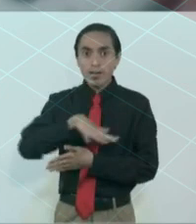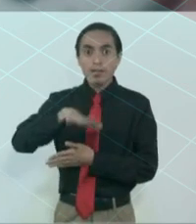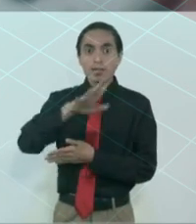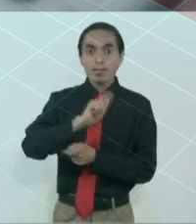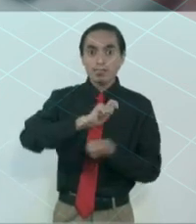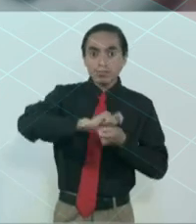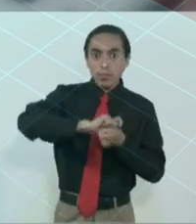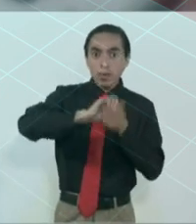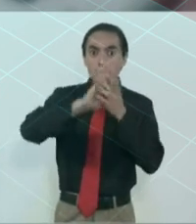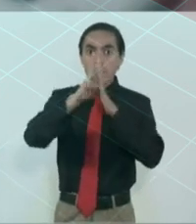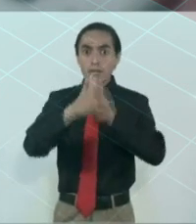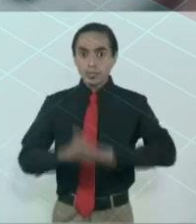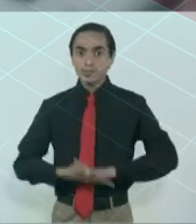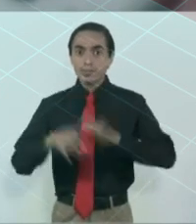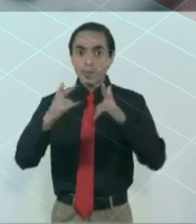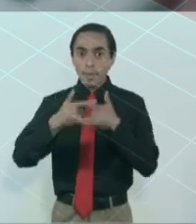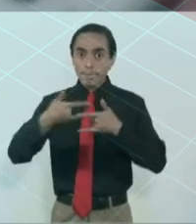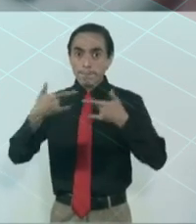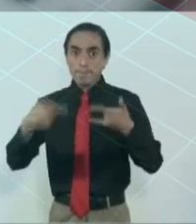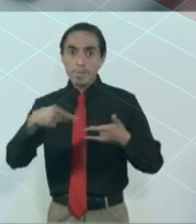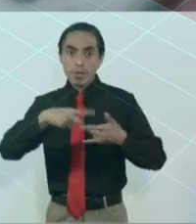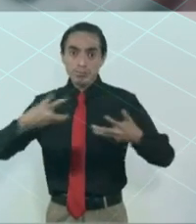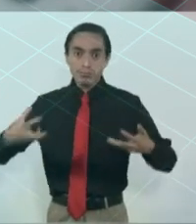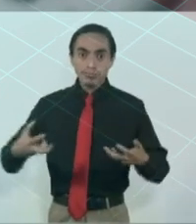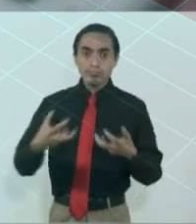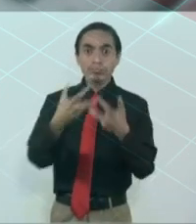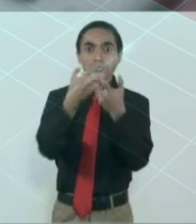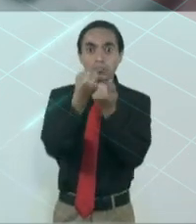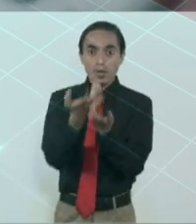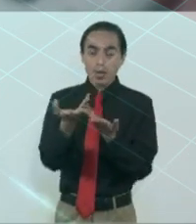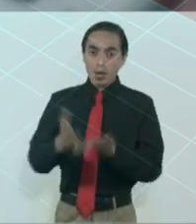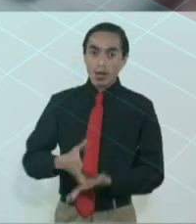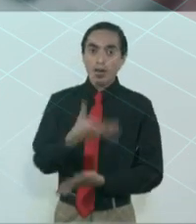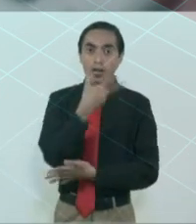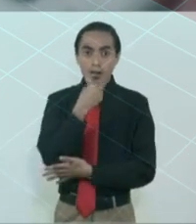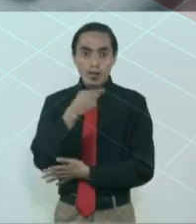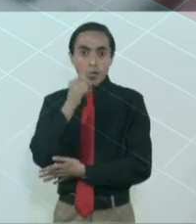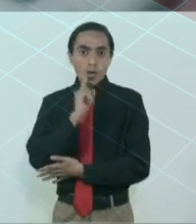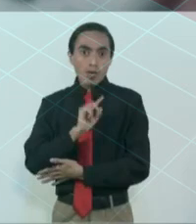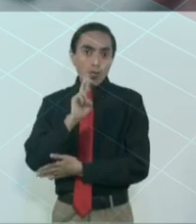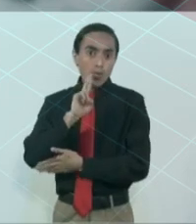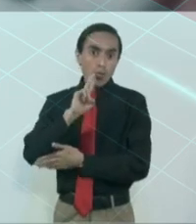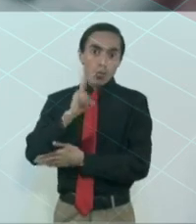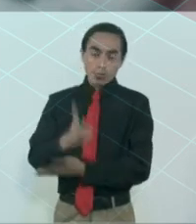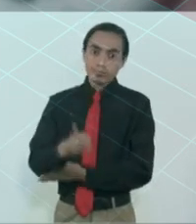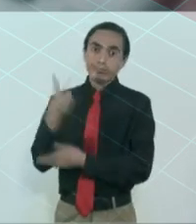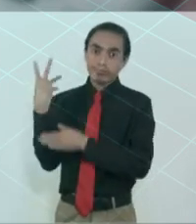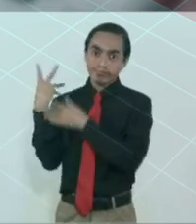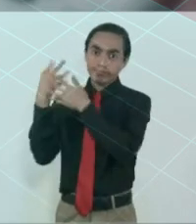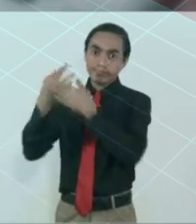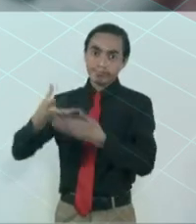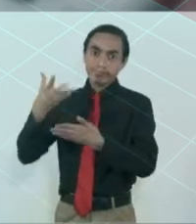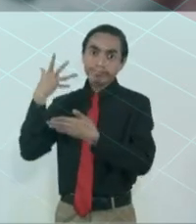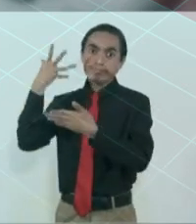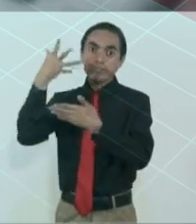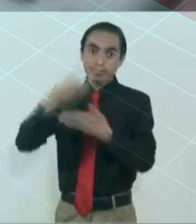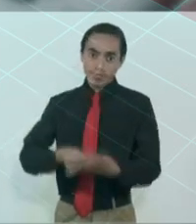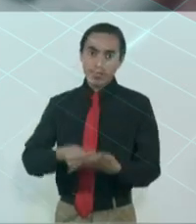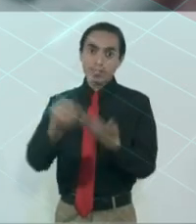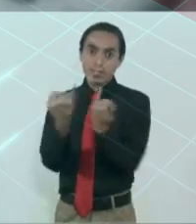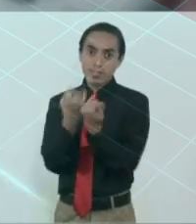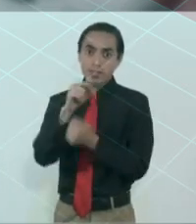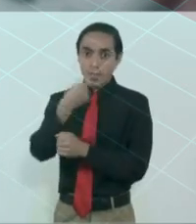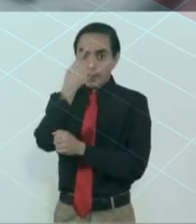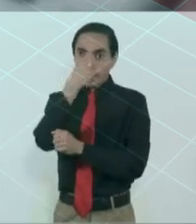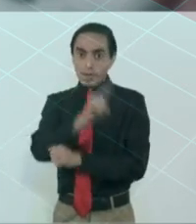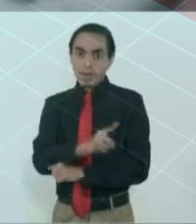recuperación de la historia de los mejores hombres y mujeres en su larga trayectoria por lograr la